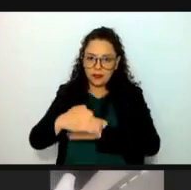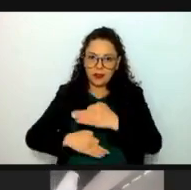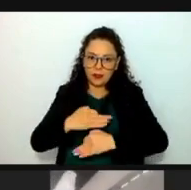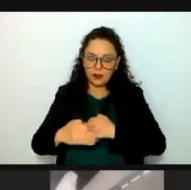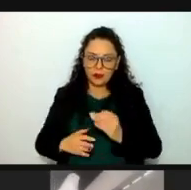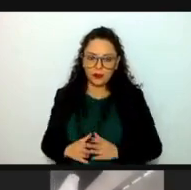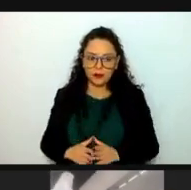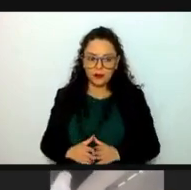Gracias. Gracias.